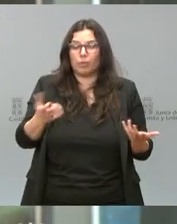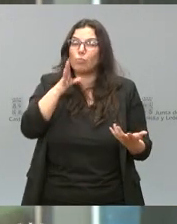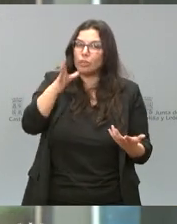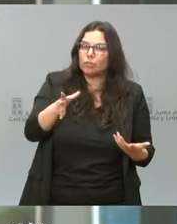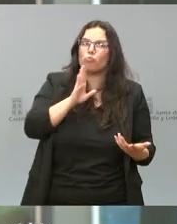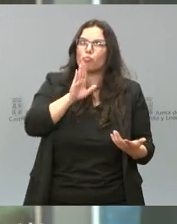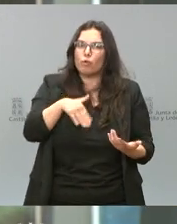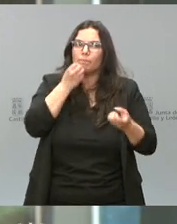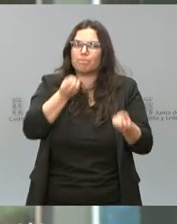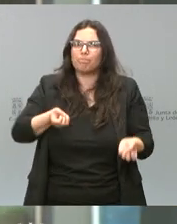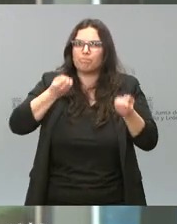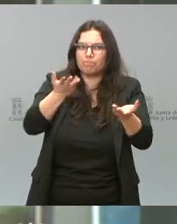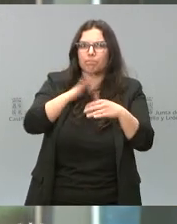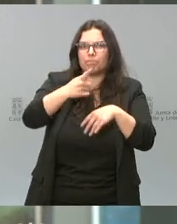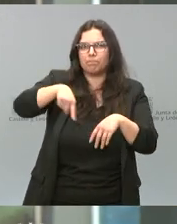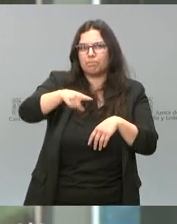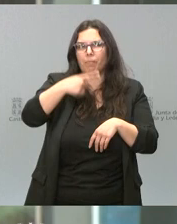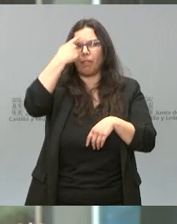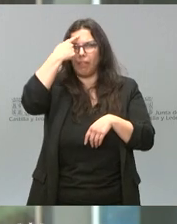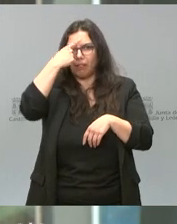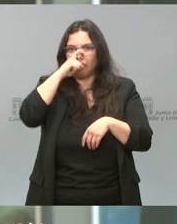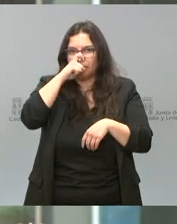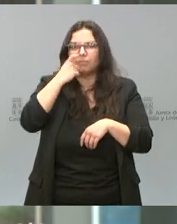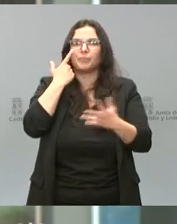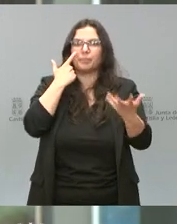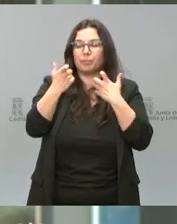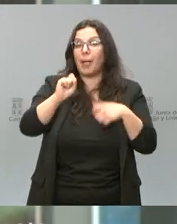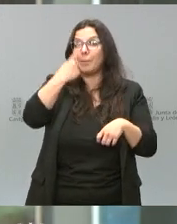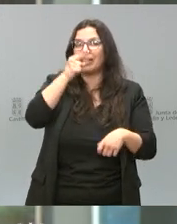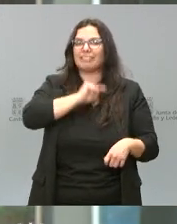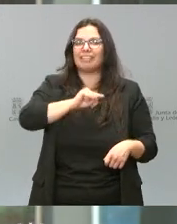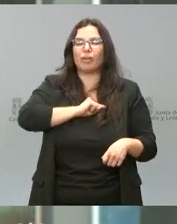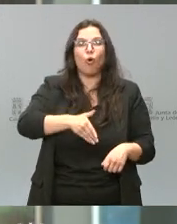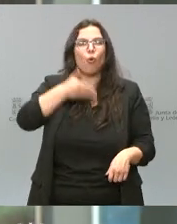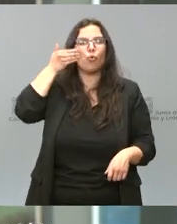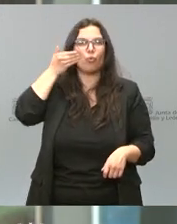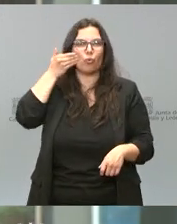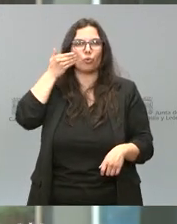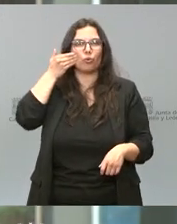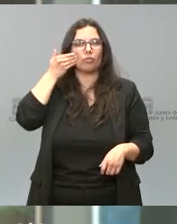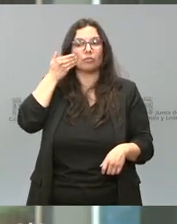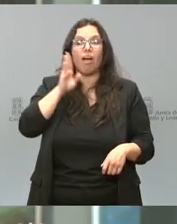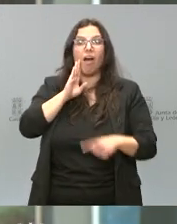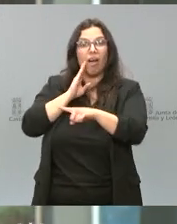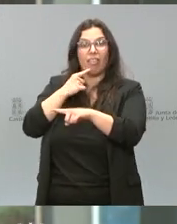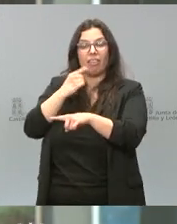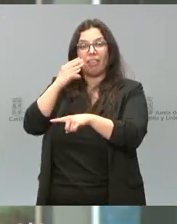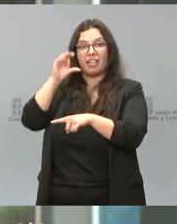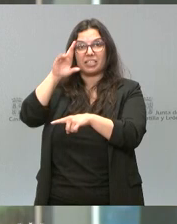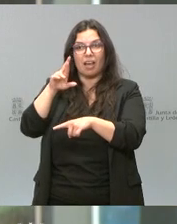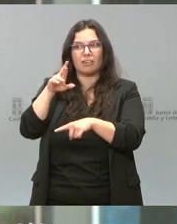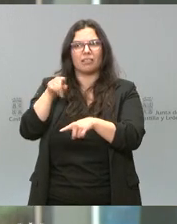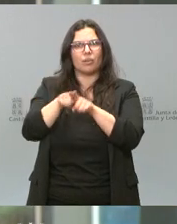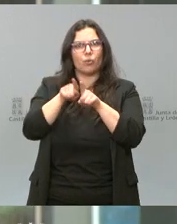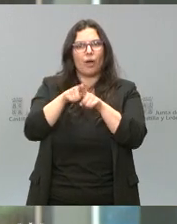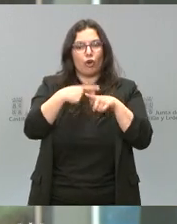bueno destacarlas, recordarlas y, sobre todo, sentirse orgullosos, como decía César, de lo bien